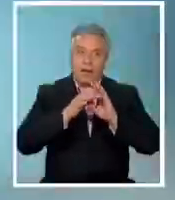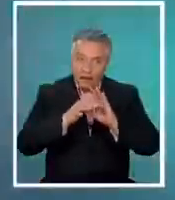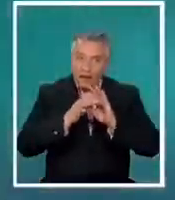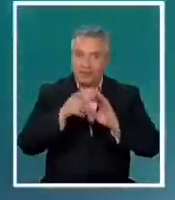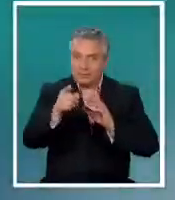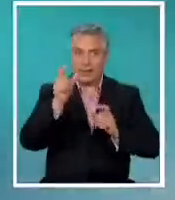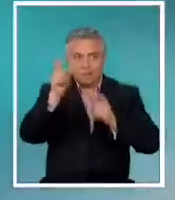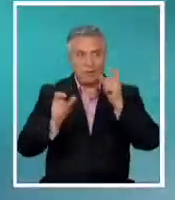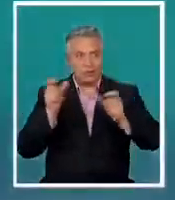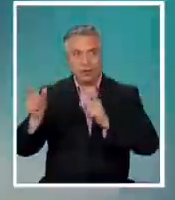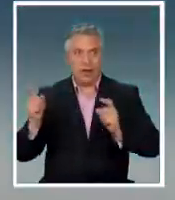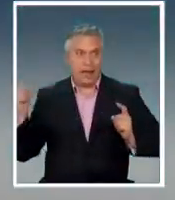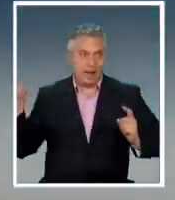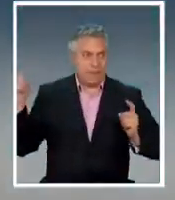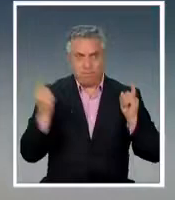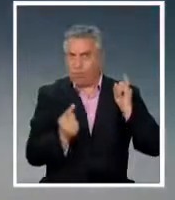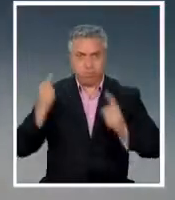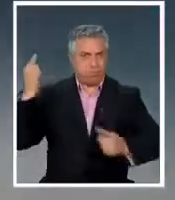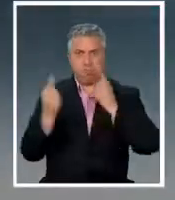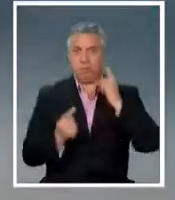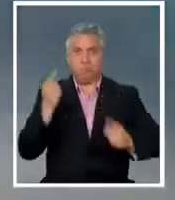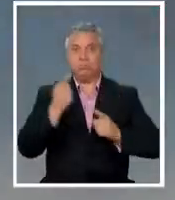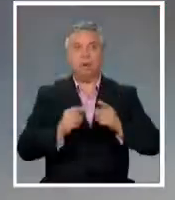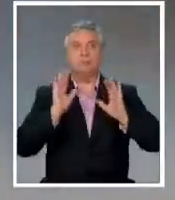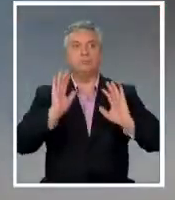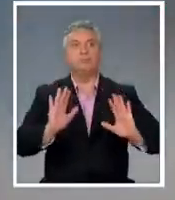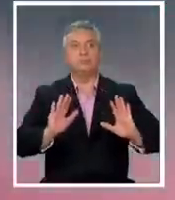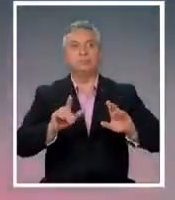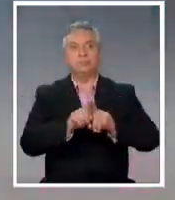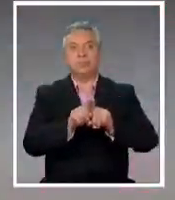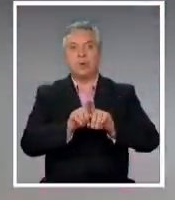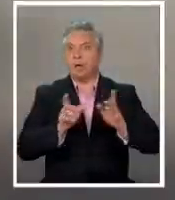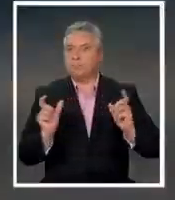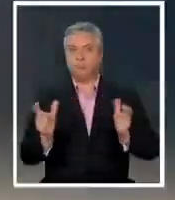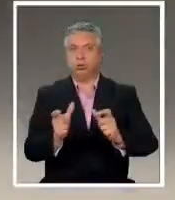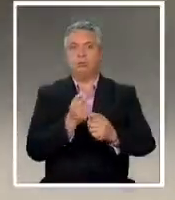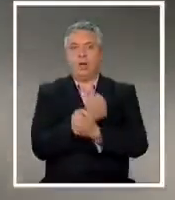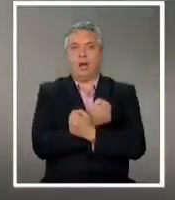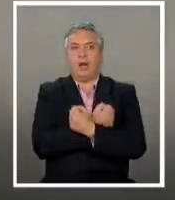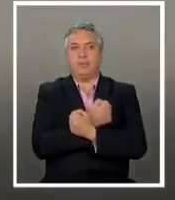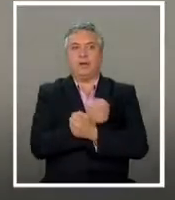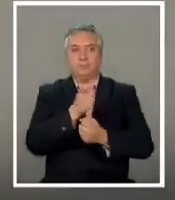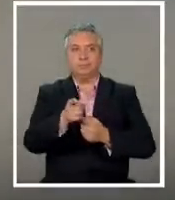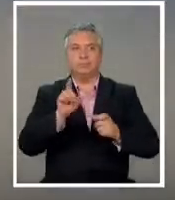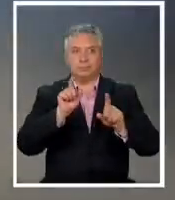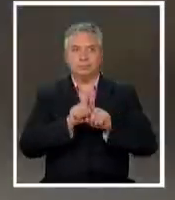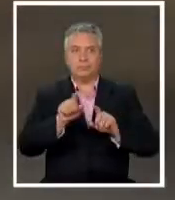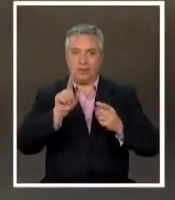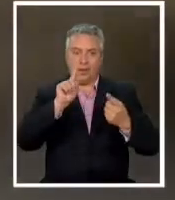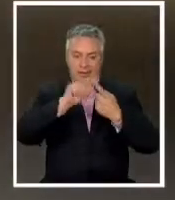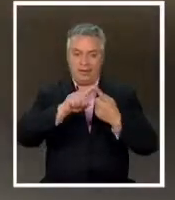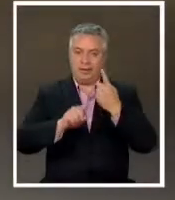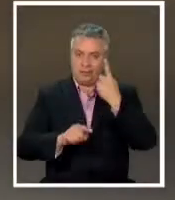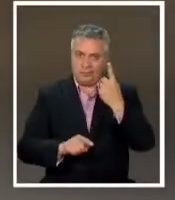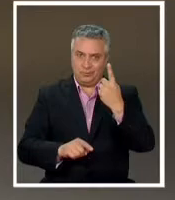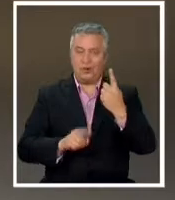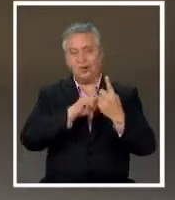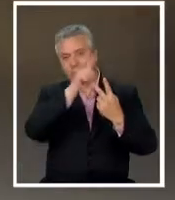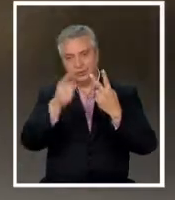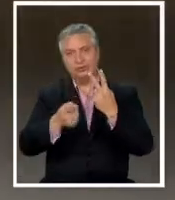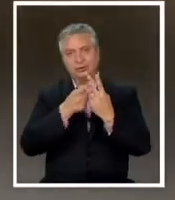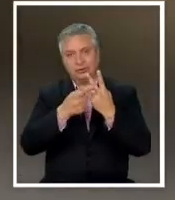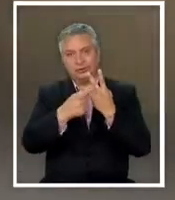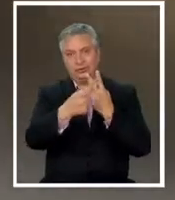intervención de transeúntes que la situación no tuvo mayores consecuencias para los carabineros cabo segundo Araya Michea y el cabo